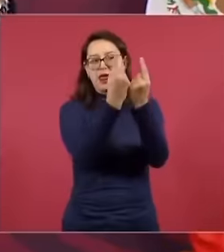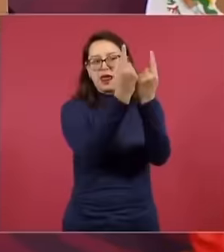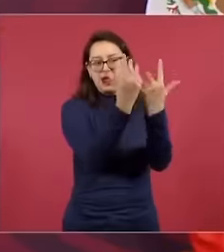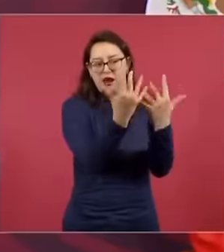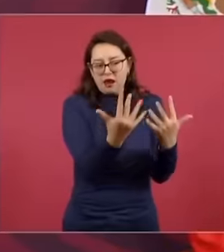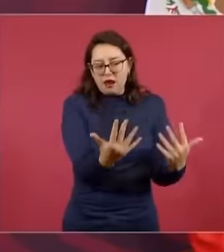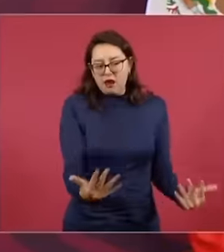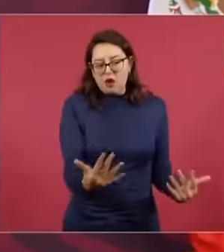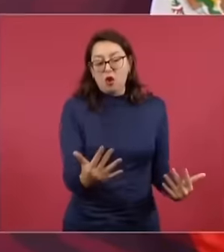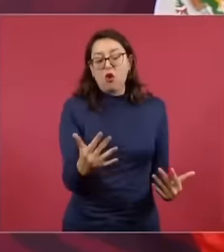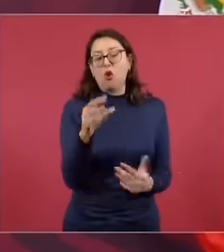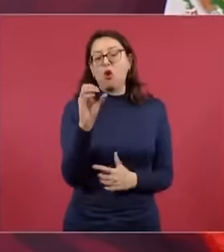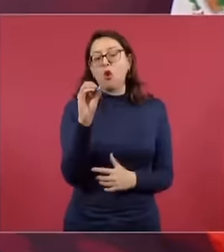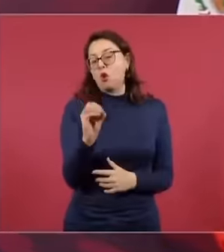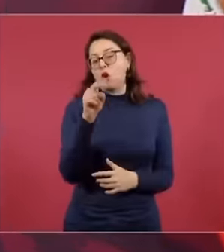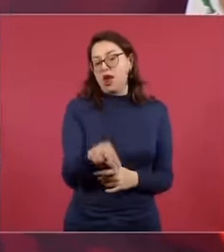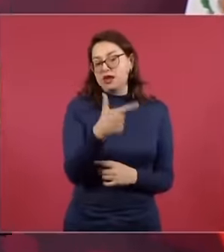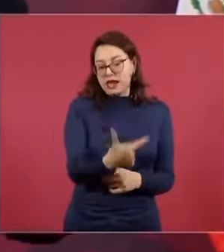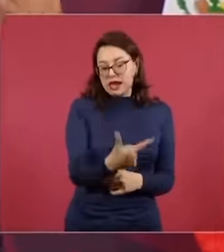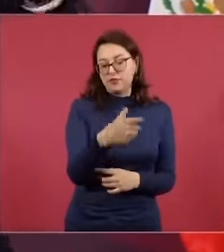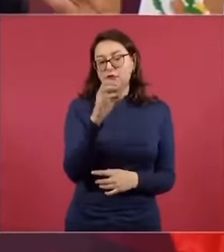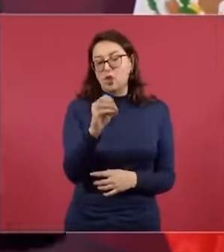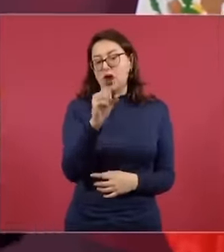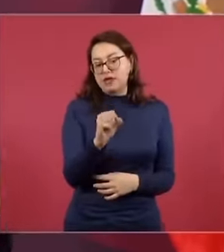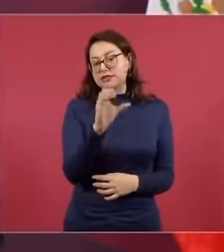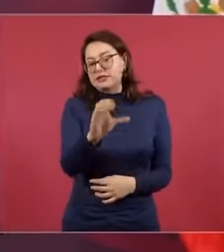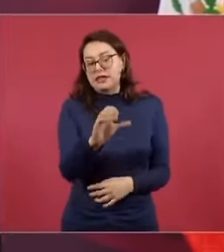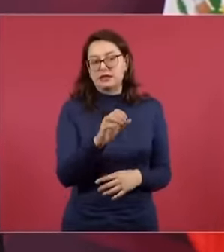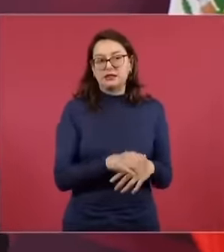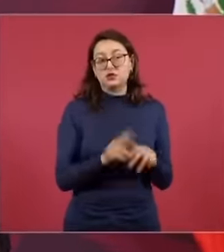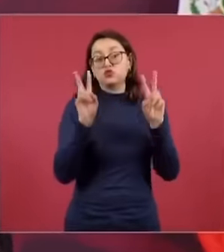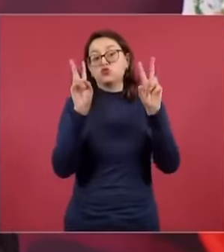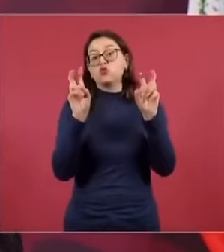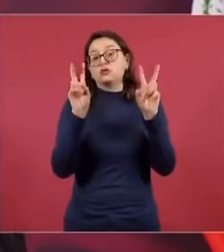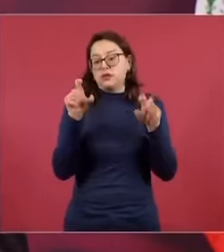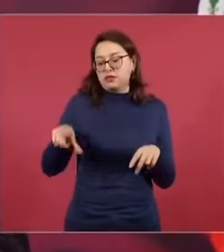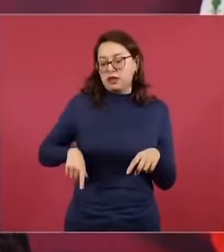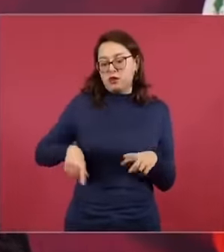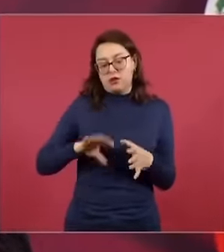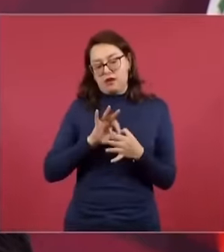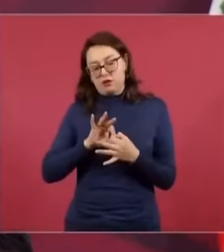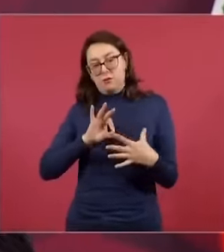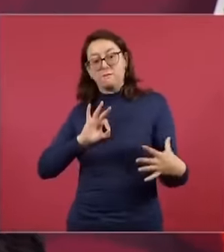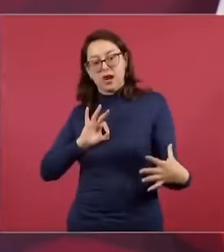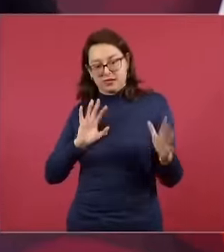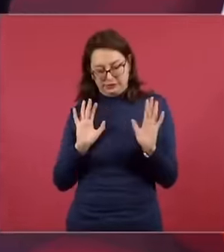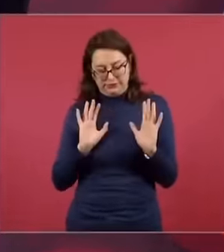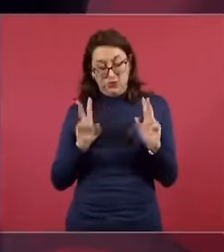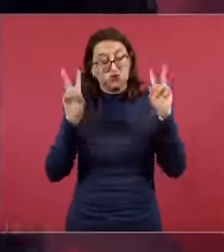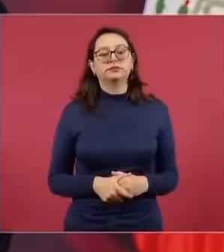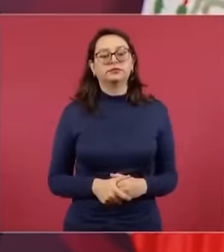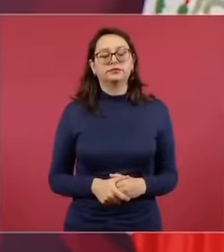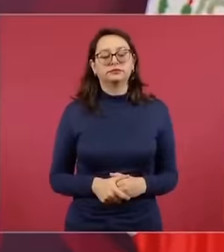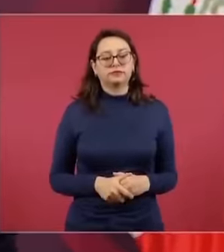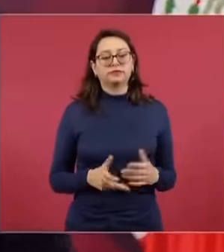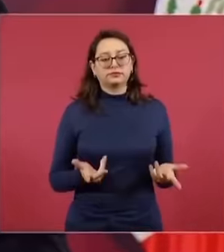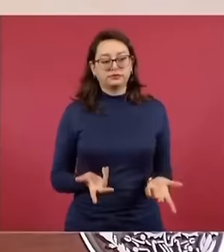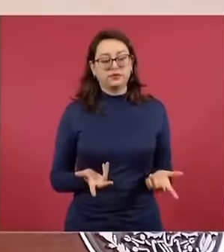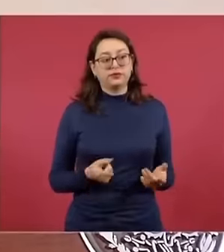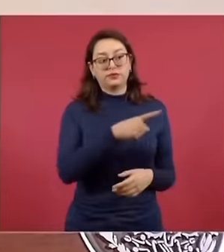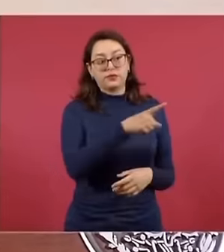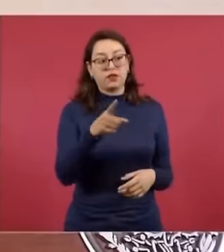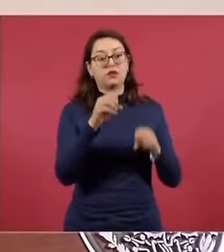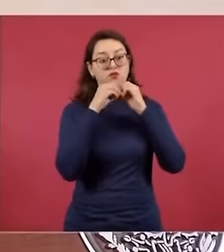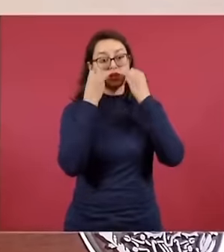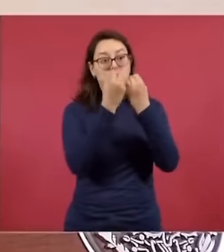de organizaciones supuestamente autónomas, de la sociedad civil, de las organizaciones no gubernamentales. Se fue creando todo eso. Cuando llegamos